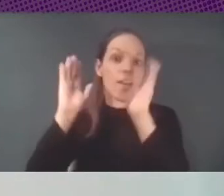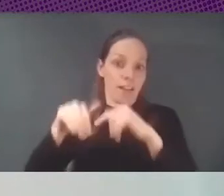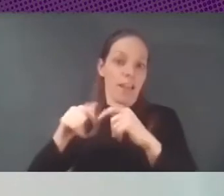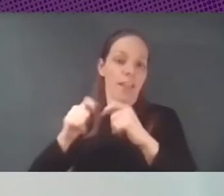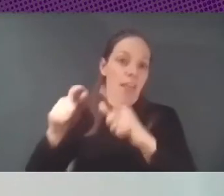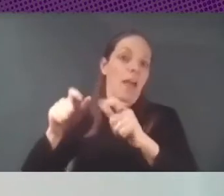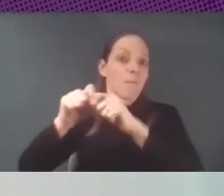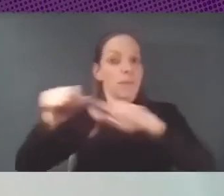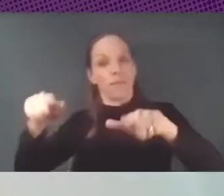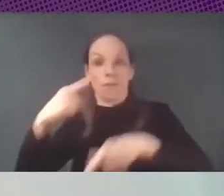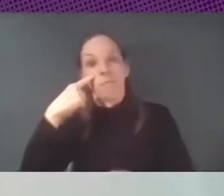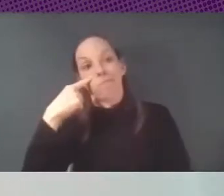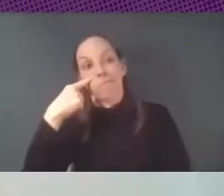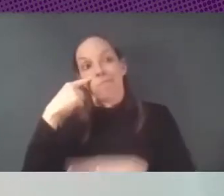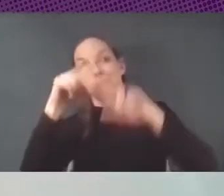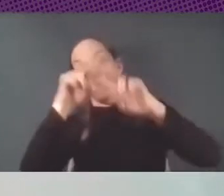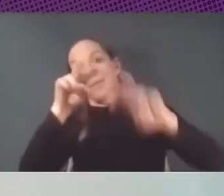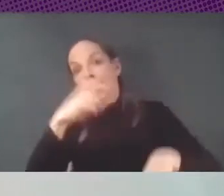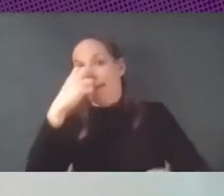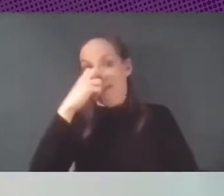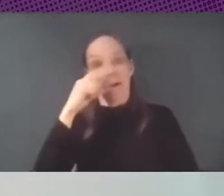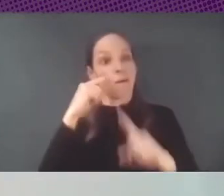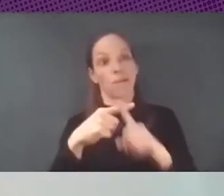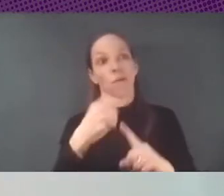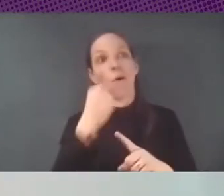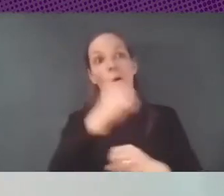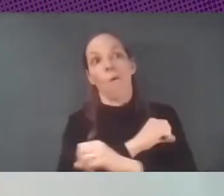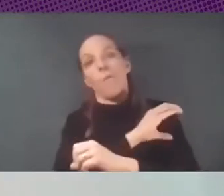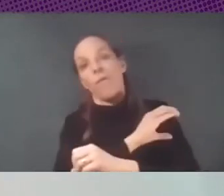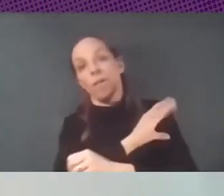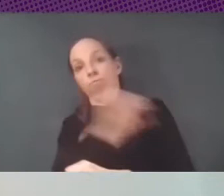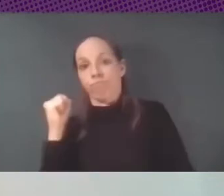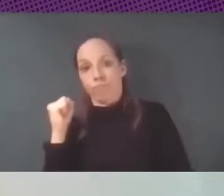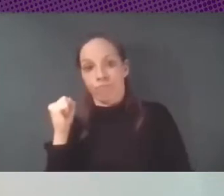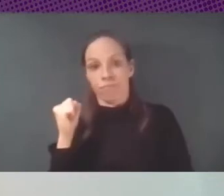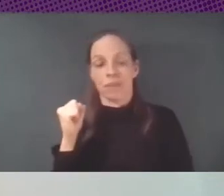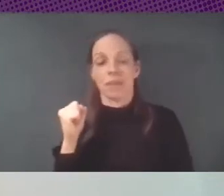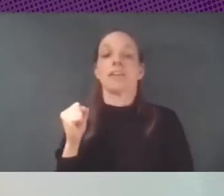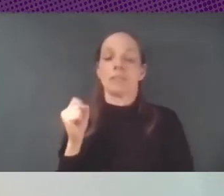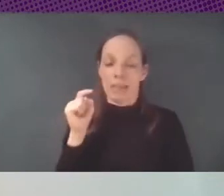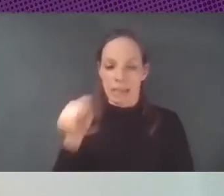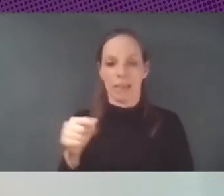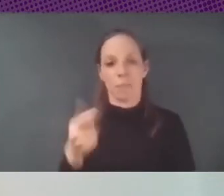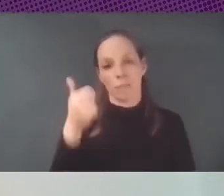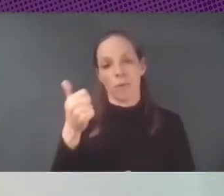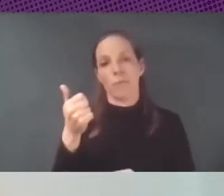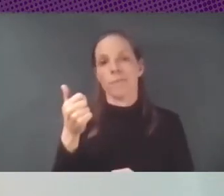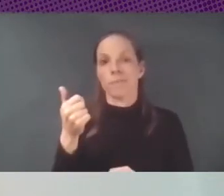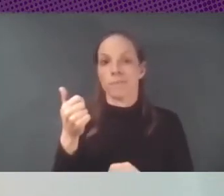plataformas de vigilancia y de desempoderamiento entonces ahí hay una parte de redactación del discurso